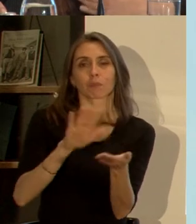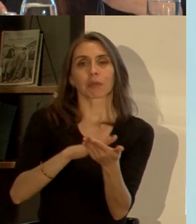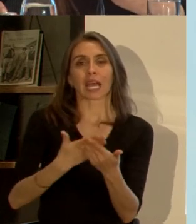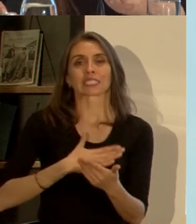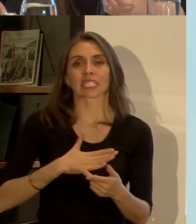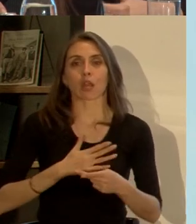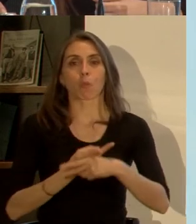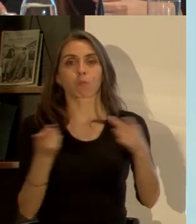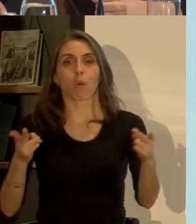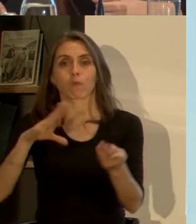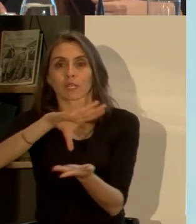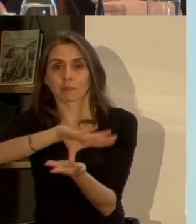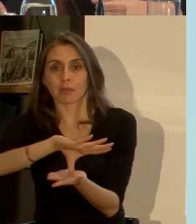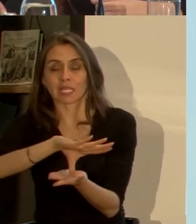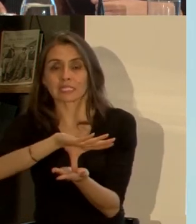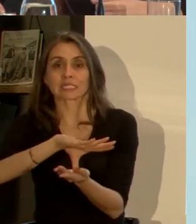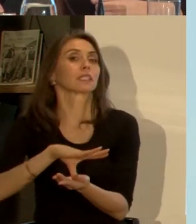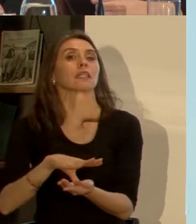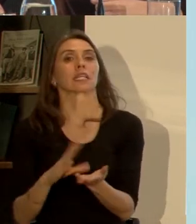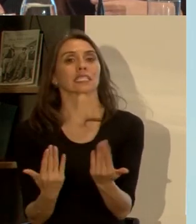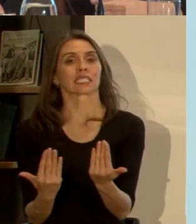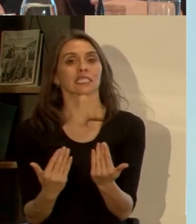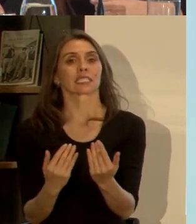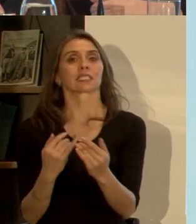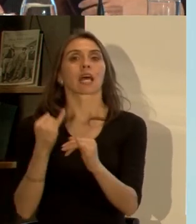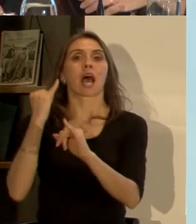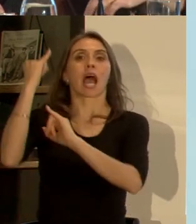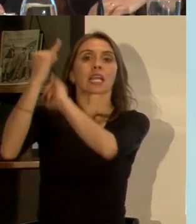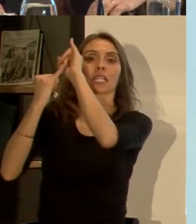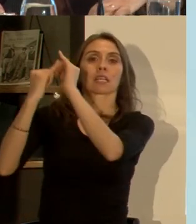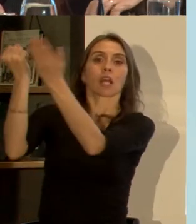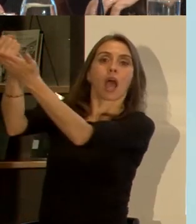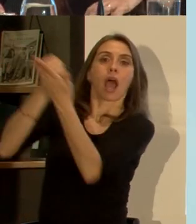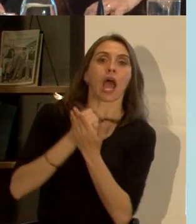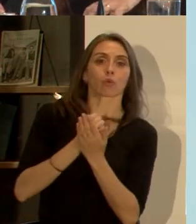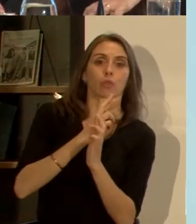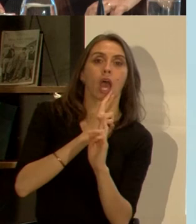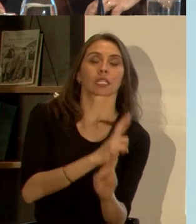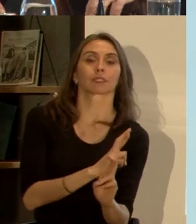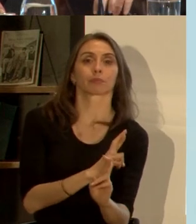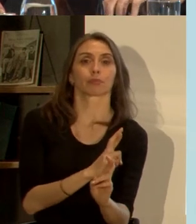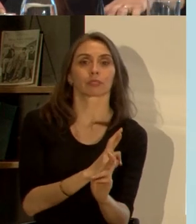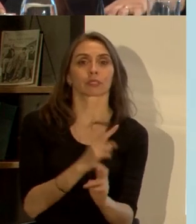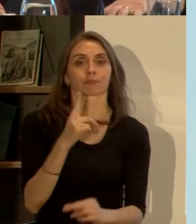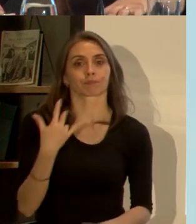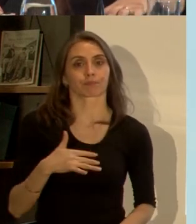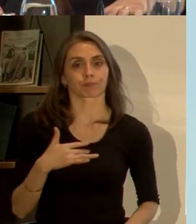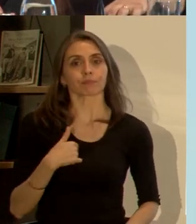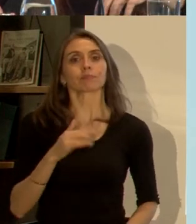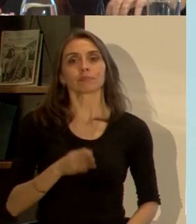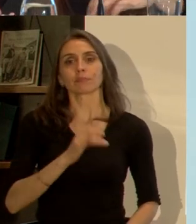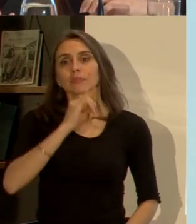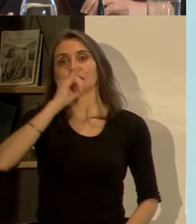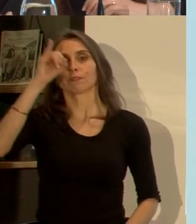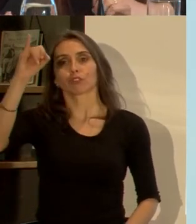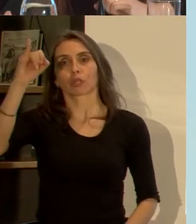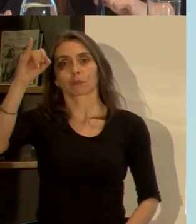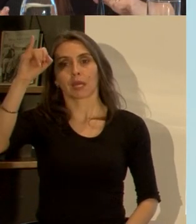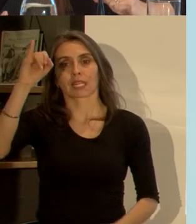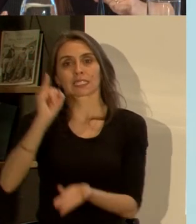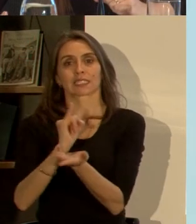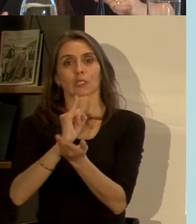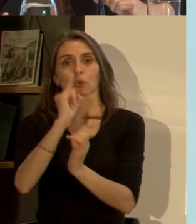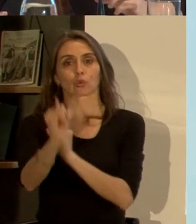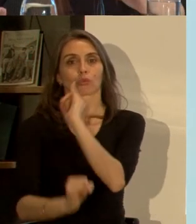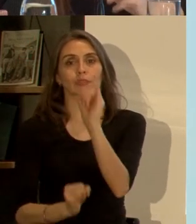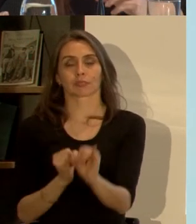pública que pueden exigir una respuesta internacional coordinada son las más importantes que yo debo informar hacia el ente